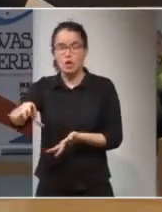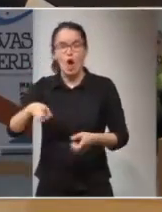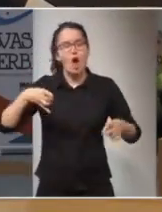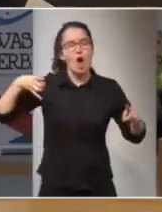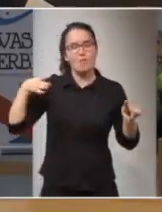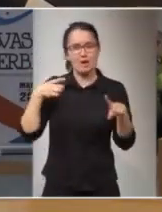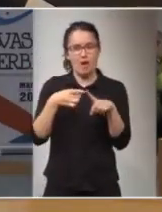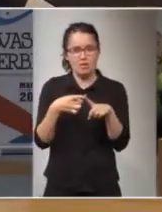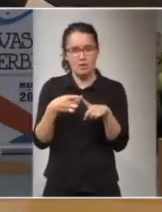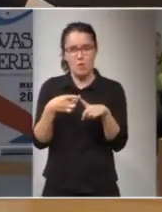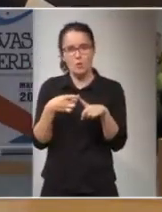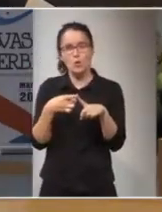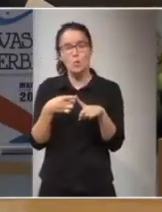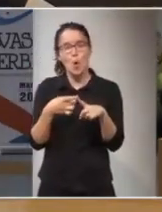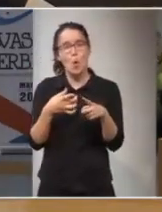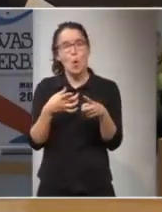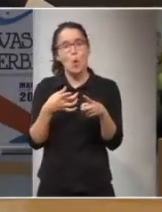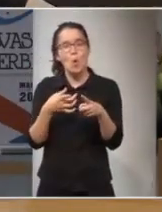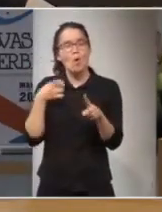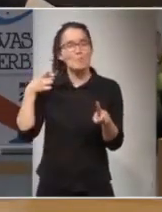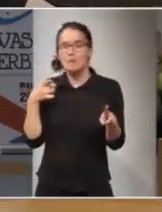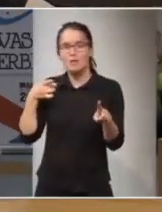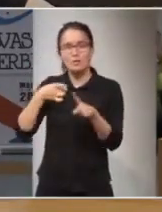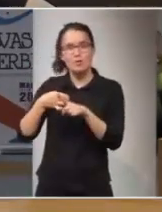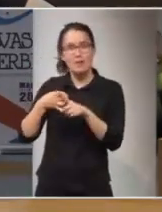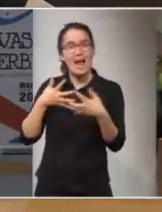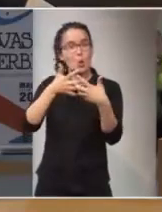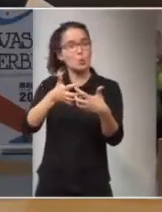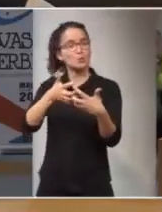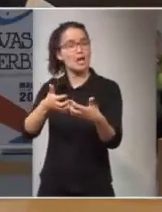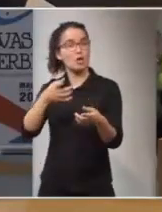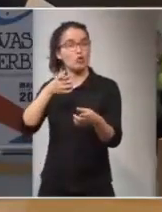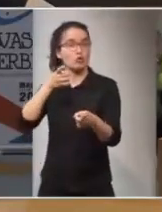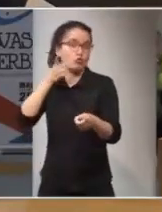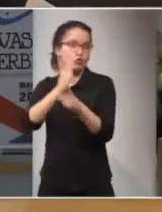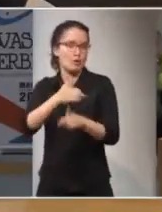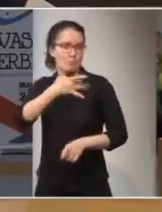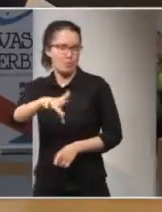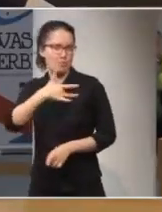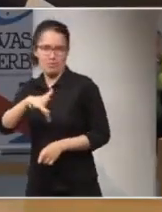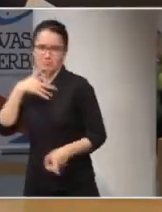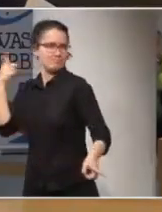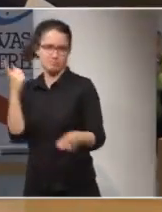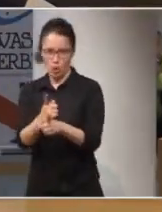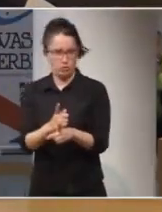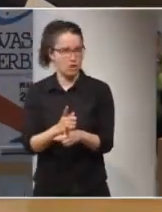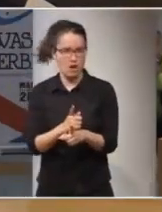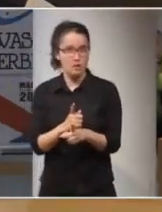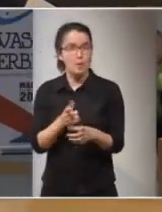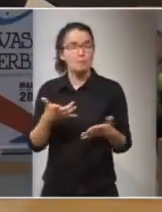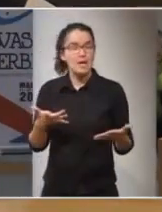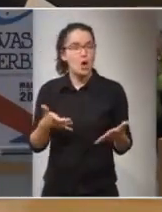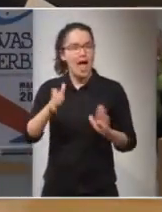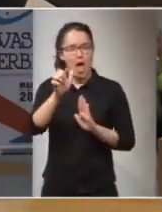un mecanismo, insisto, para luchar contra la impunidad. Pero es un mecanismo